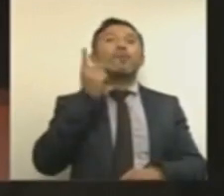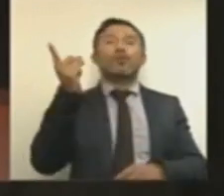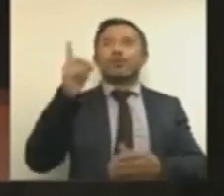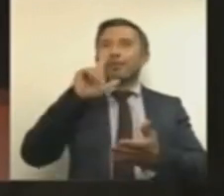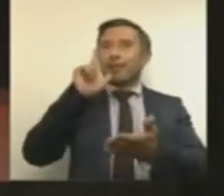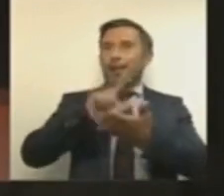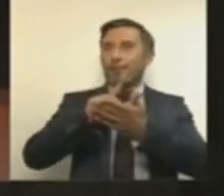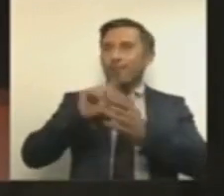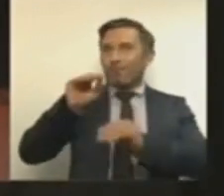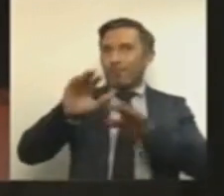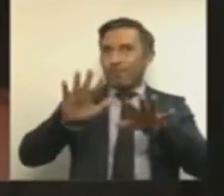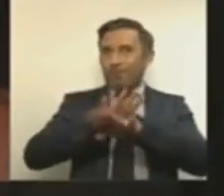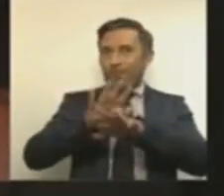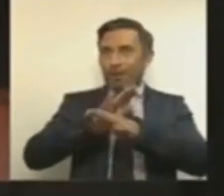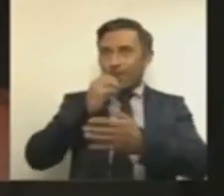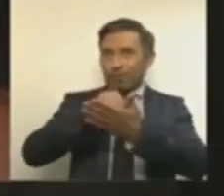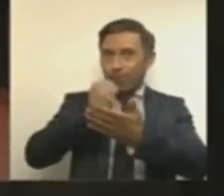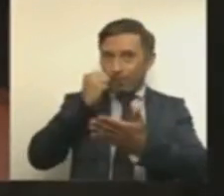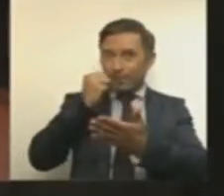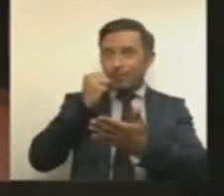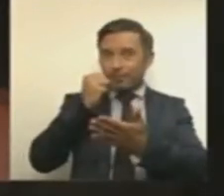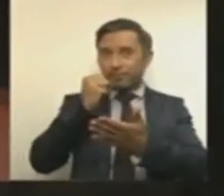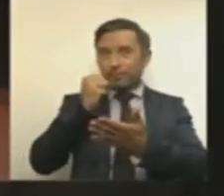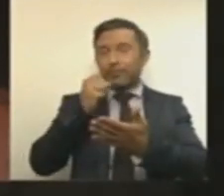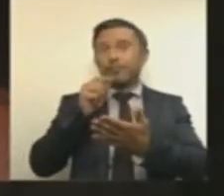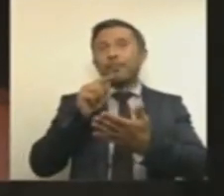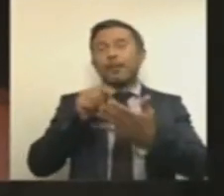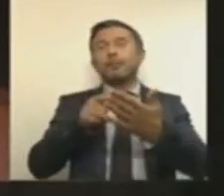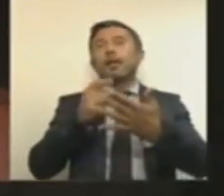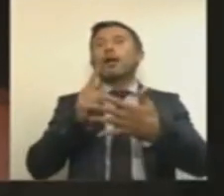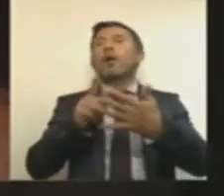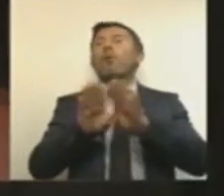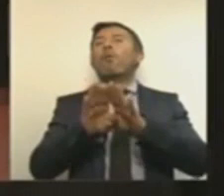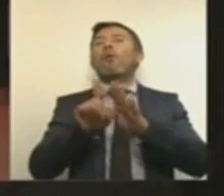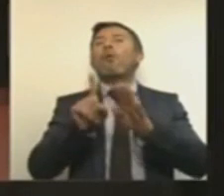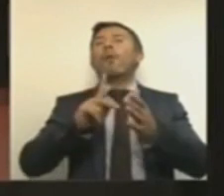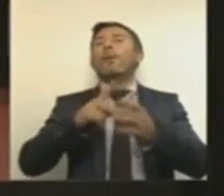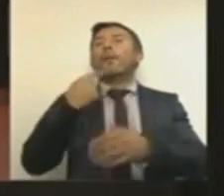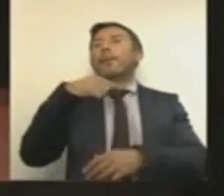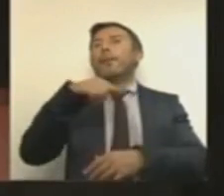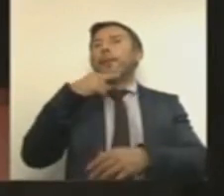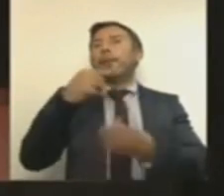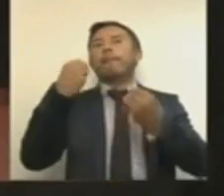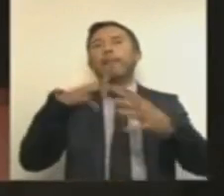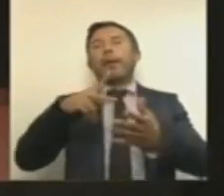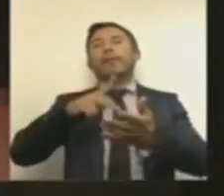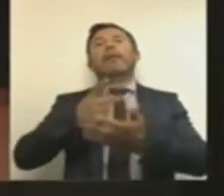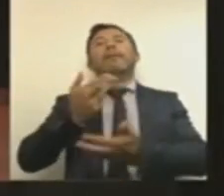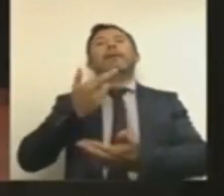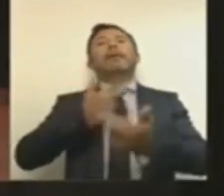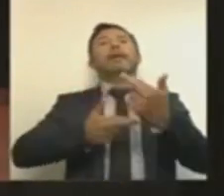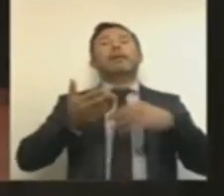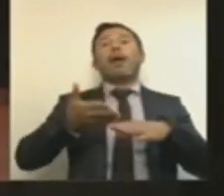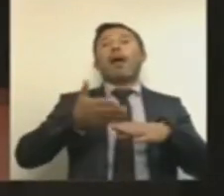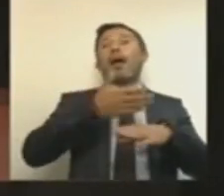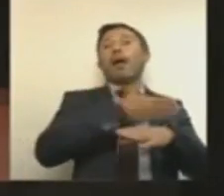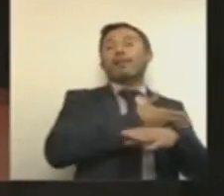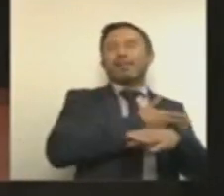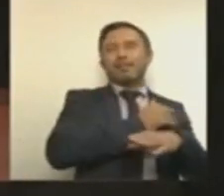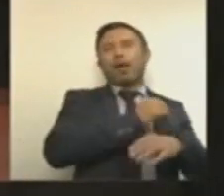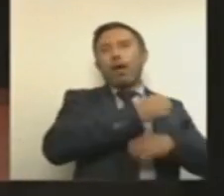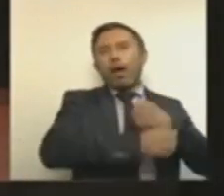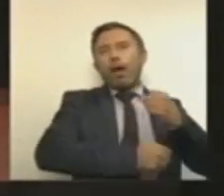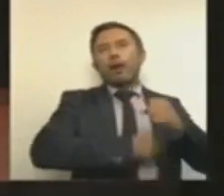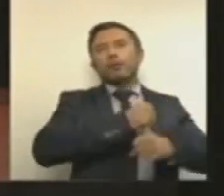representarían una regresión al reconocimiento de los derechos que habían adquirido durante estos años,